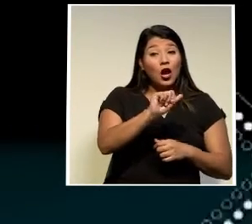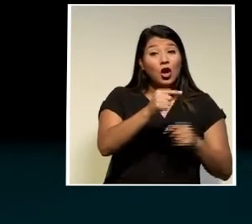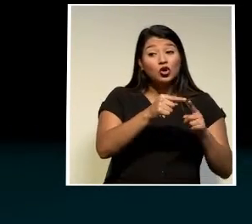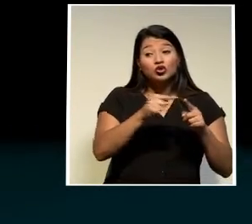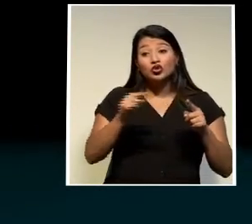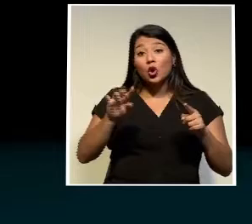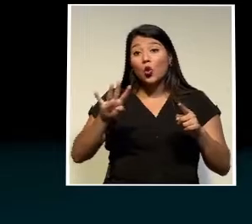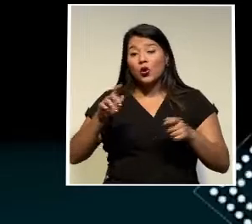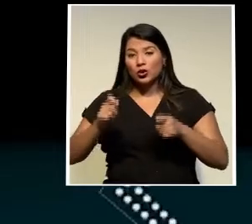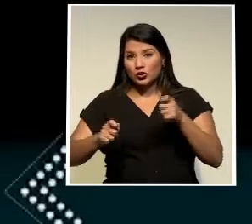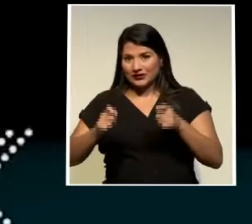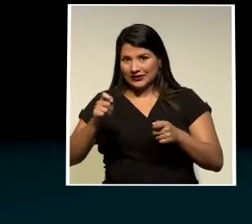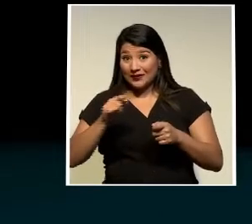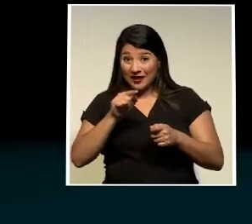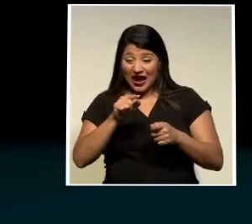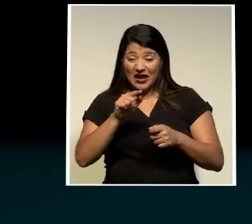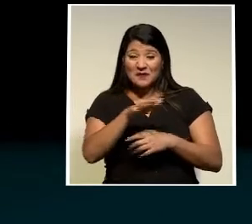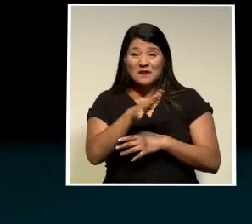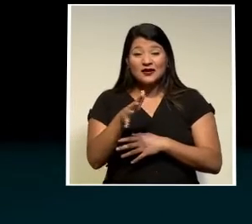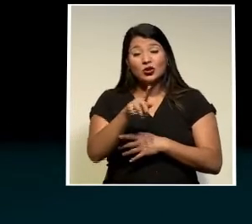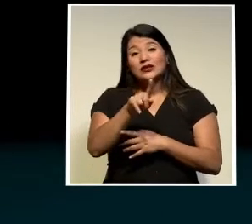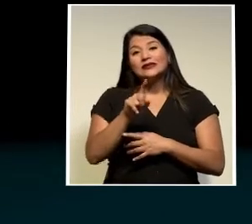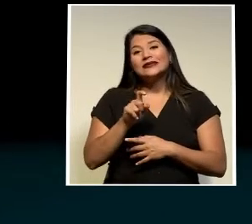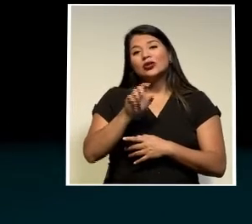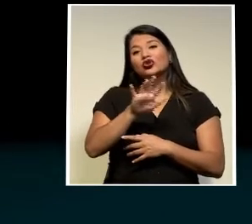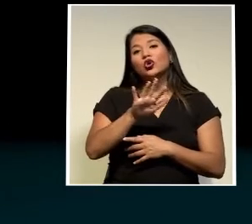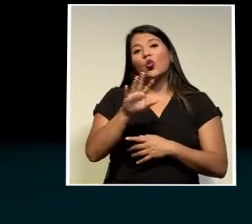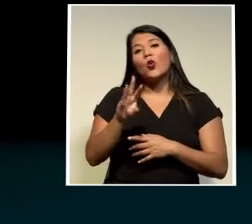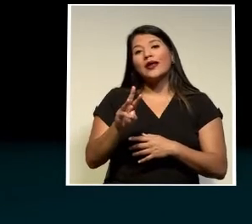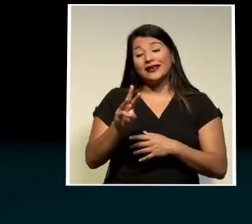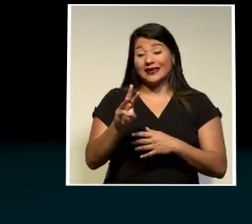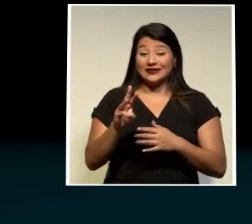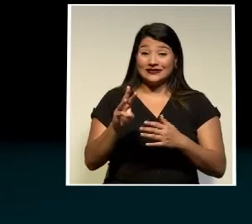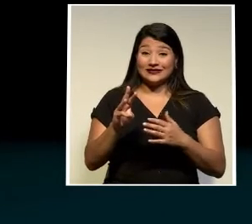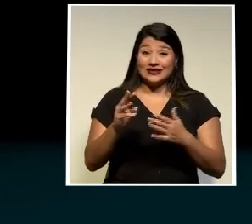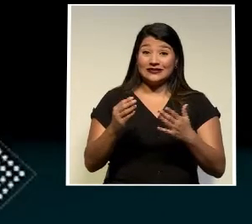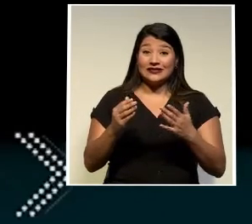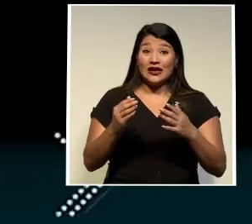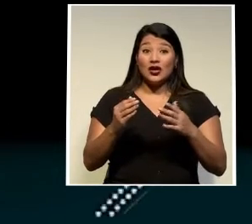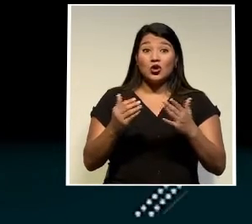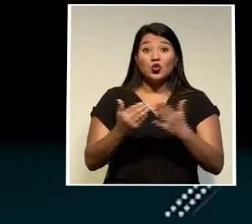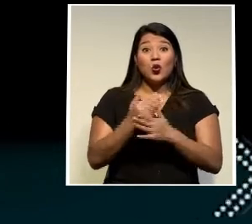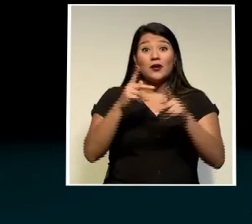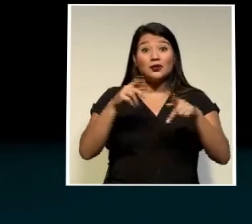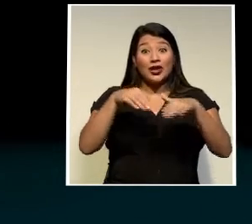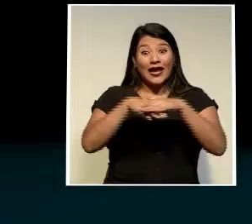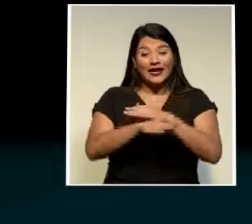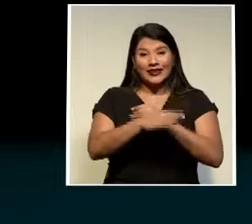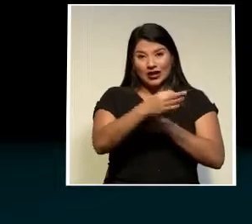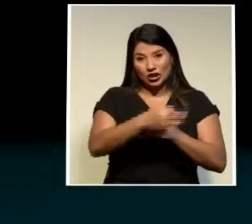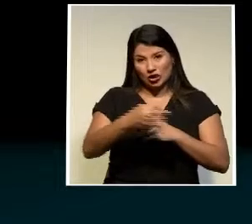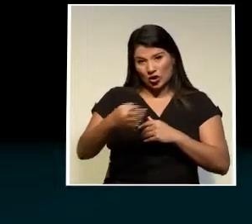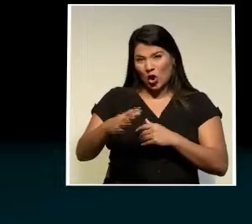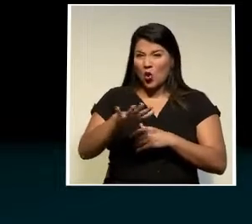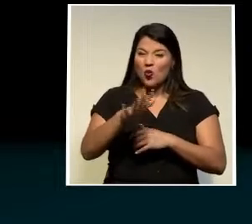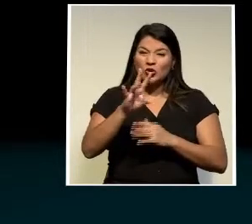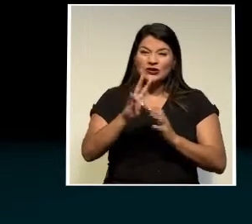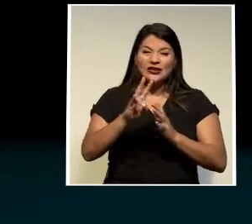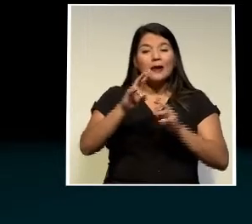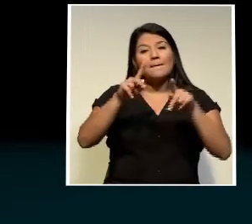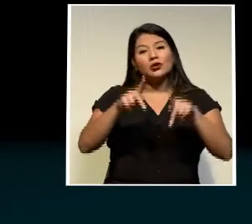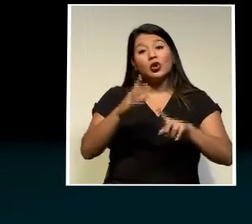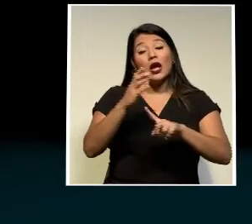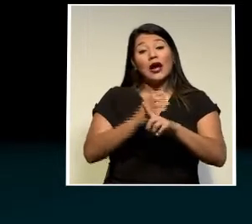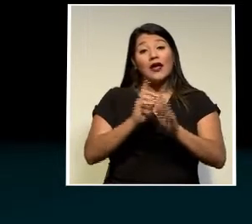el 4 de septiembre se registró en promedio 156 nuevos ingresos por día 7 cada hora este lunes se